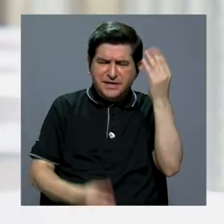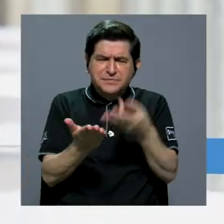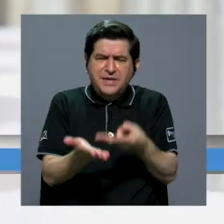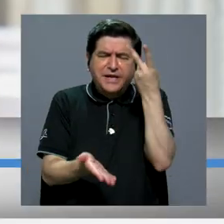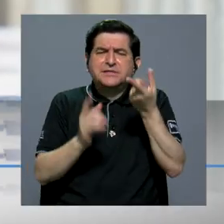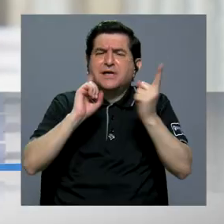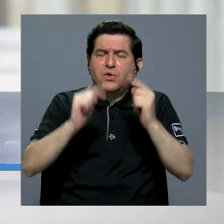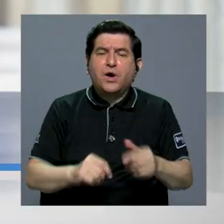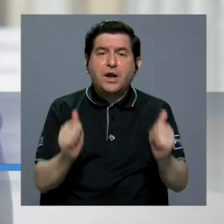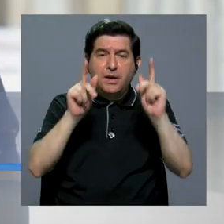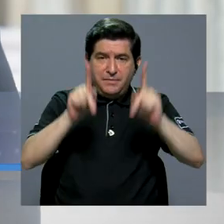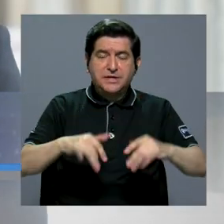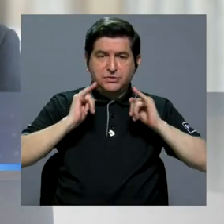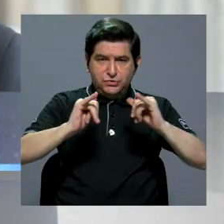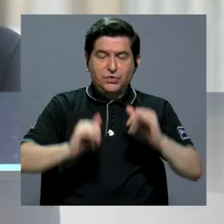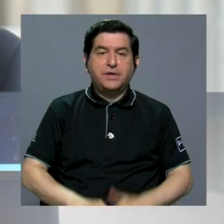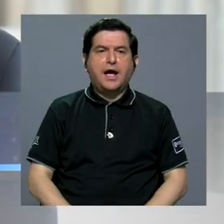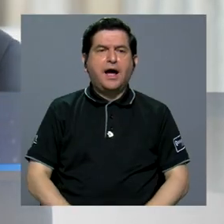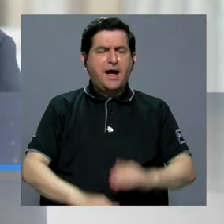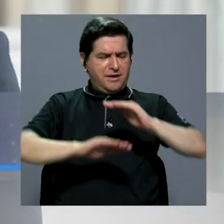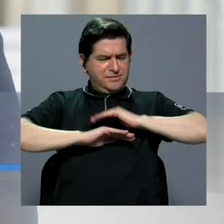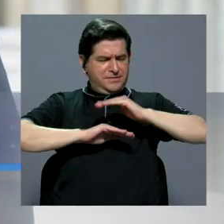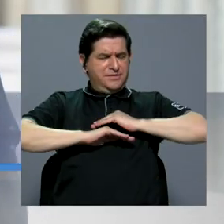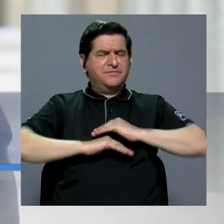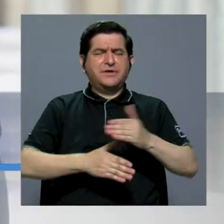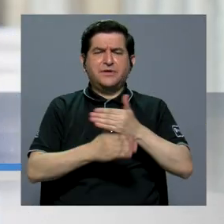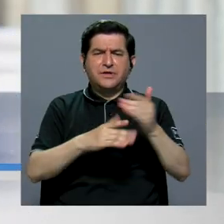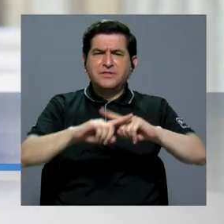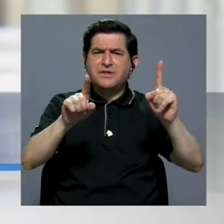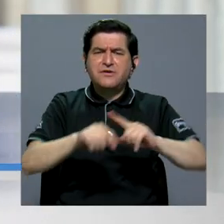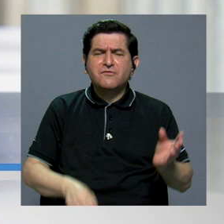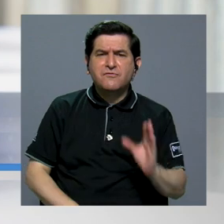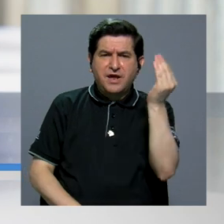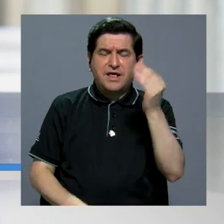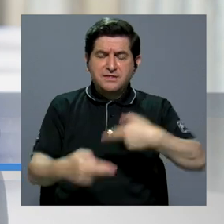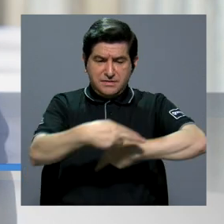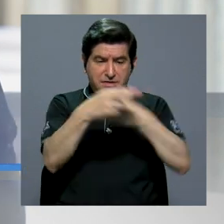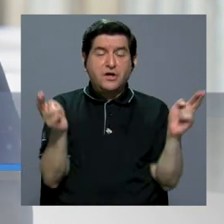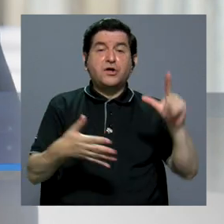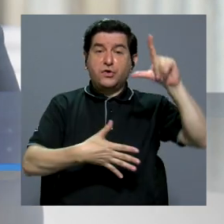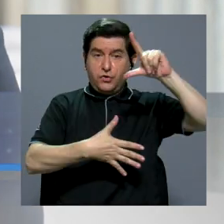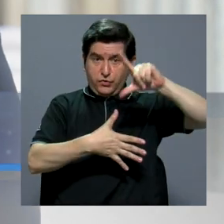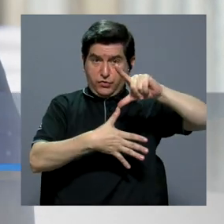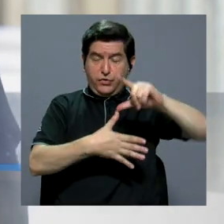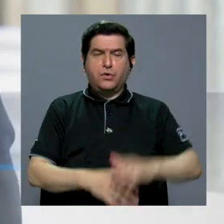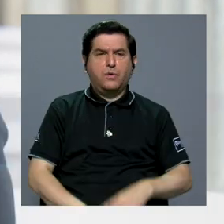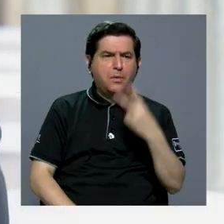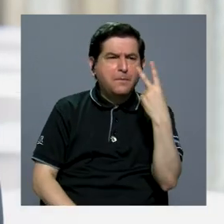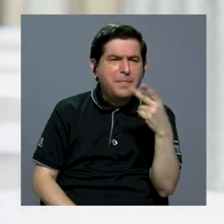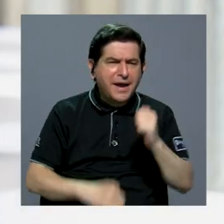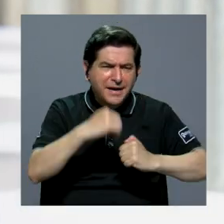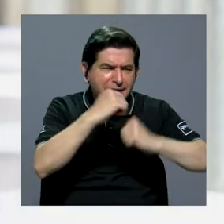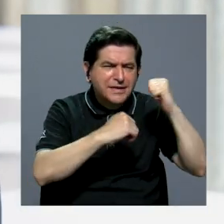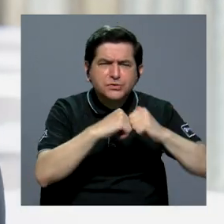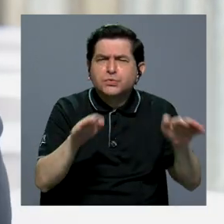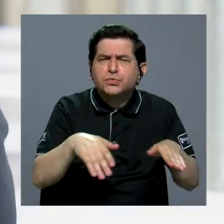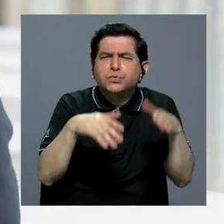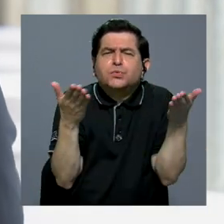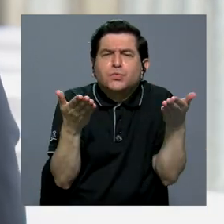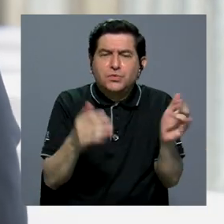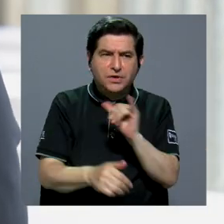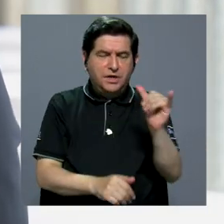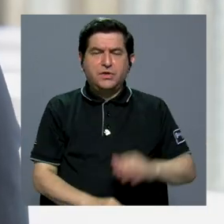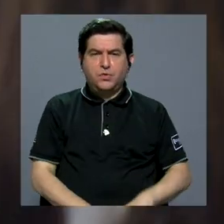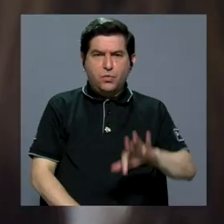Definitivamente ha sido una experiencia gratificante haber compartido con diferentes jóvenes de lo que es la región de Latinoamérica, ver cómo es la estructura y